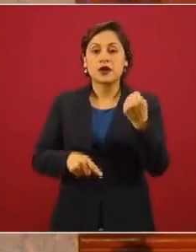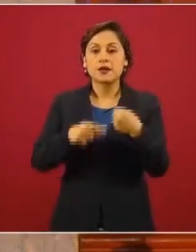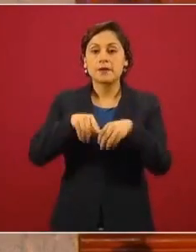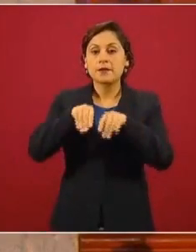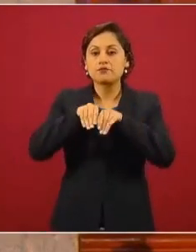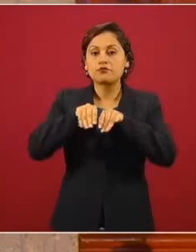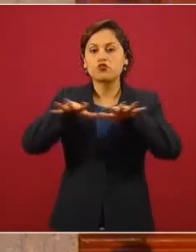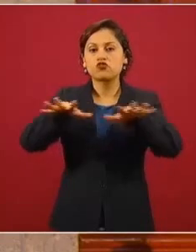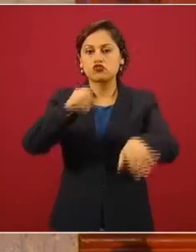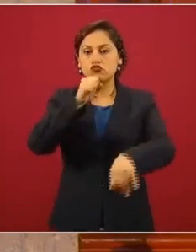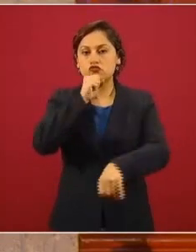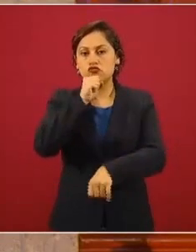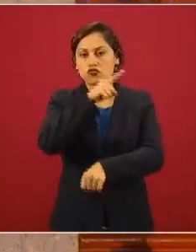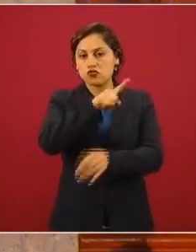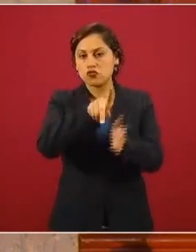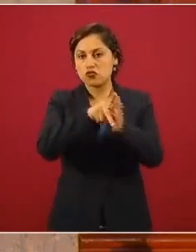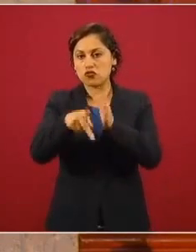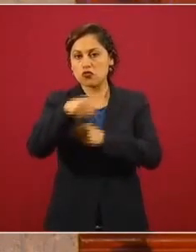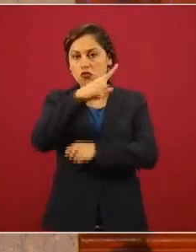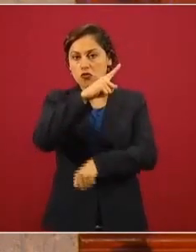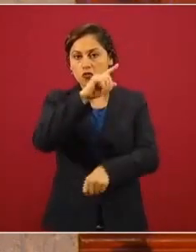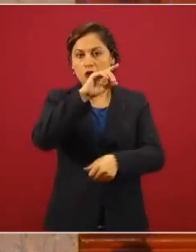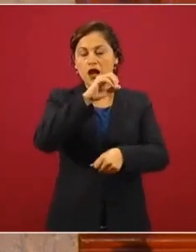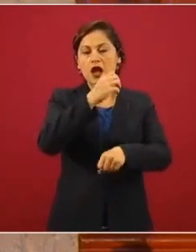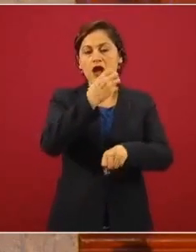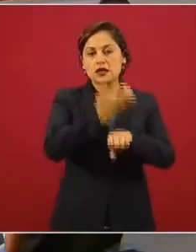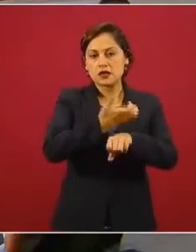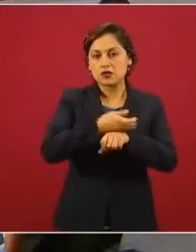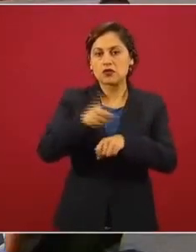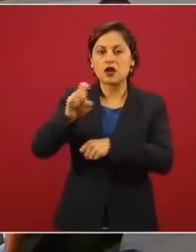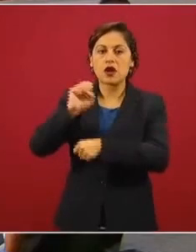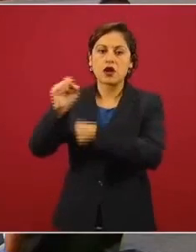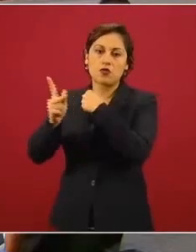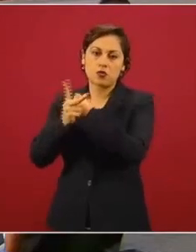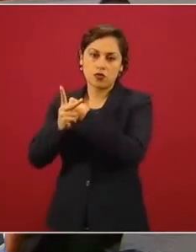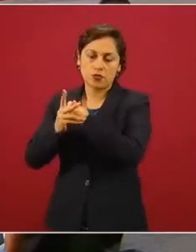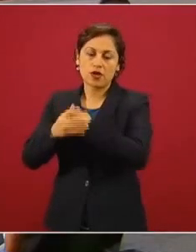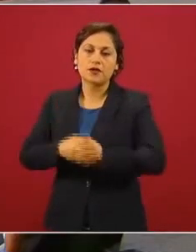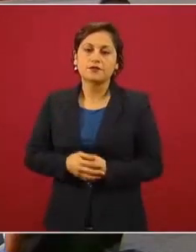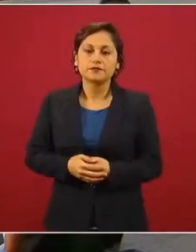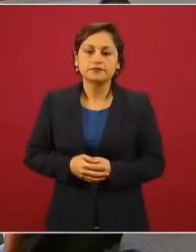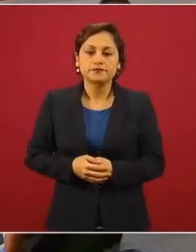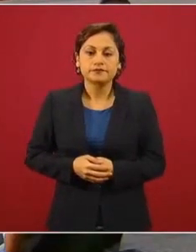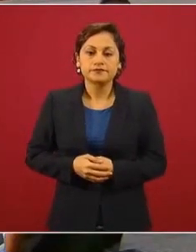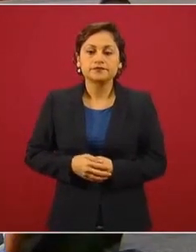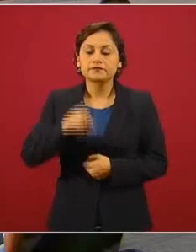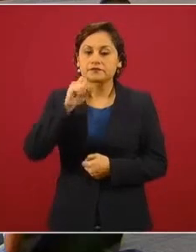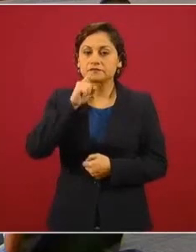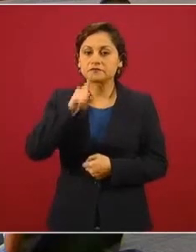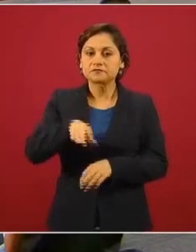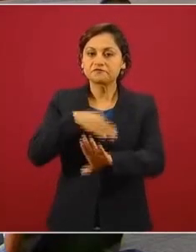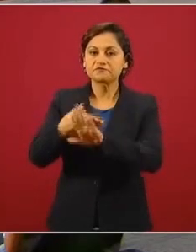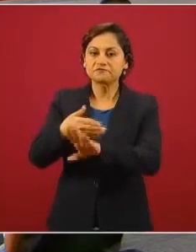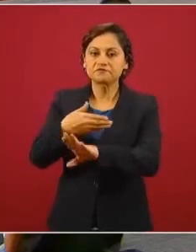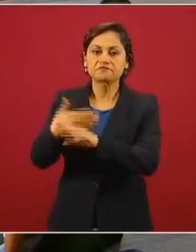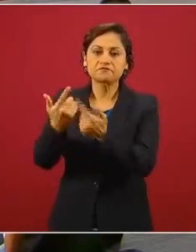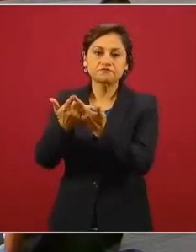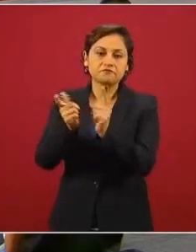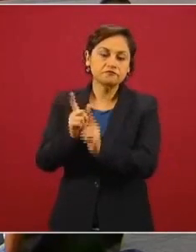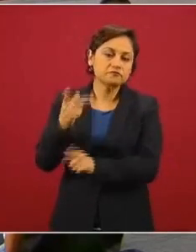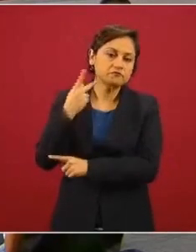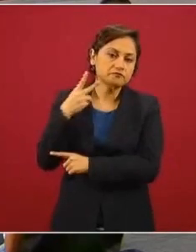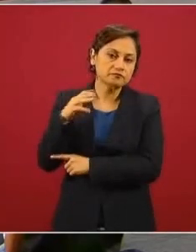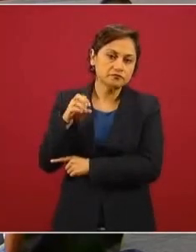prensa norteamericana y europea. Diez, campaña de negativos contra Morena, destacar su rigosidad